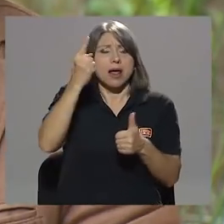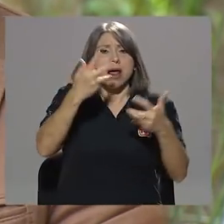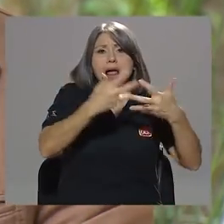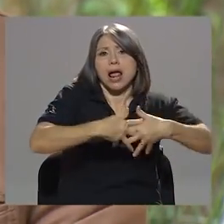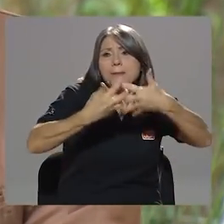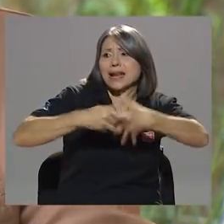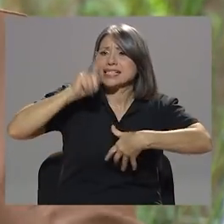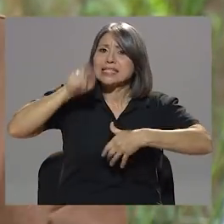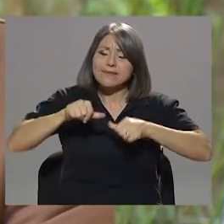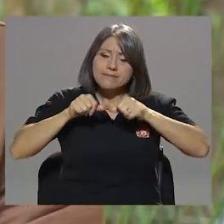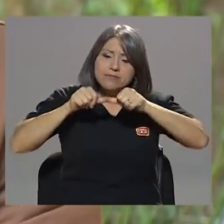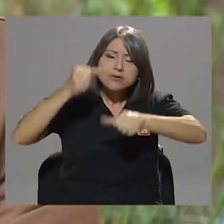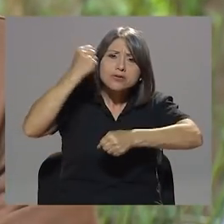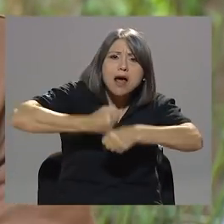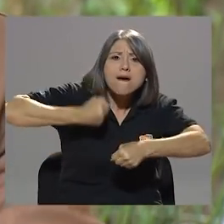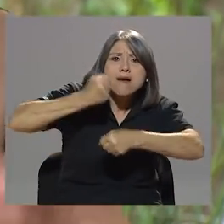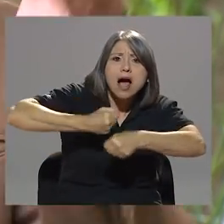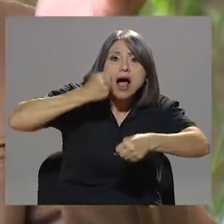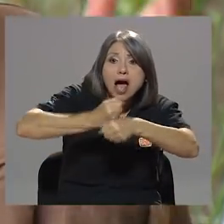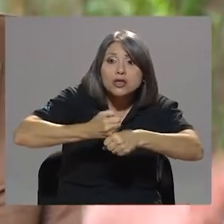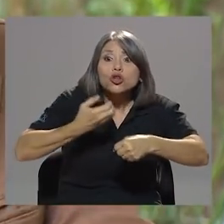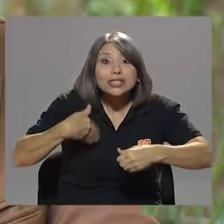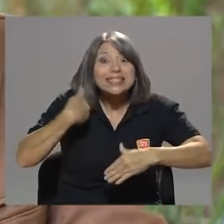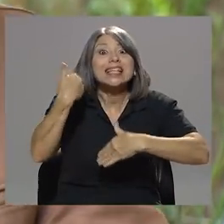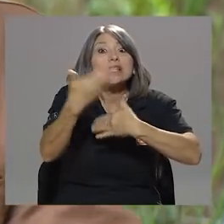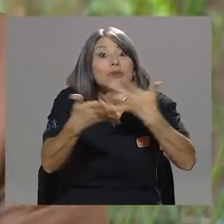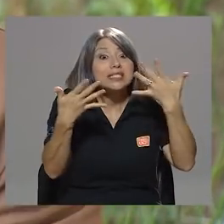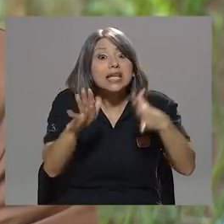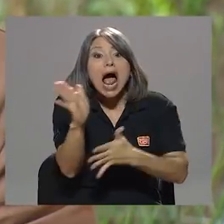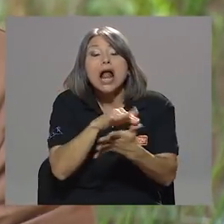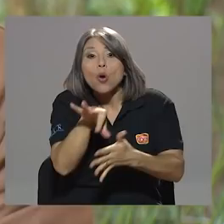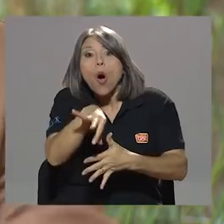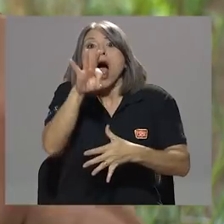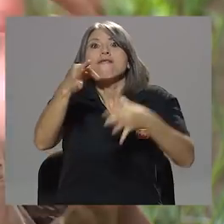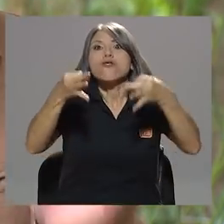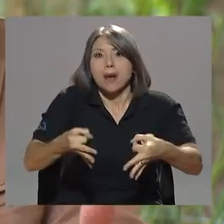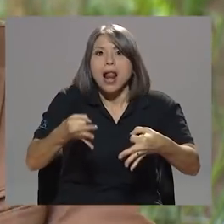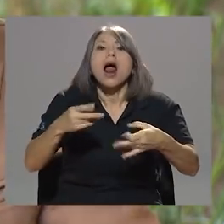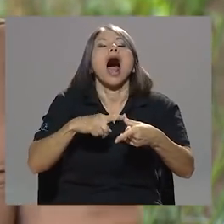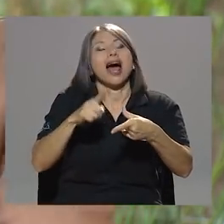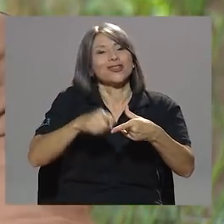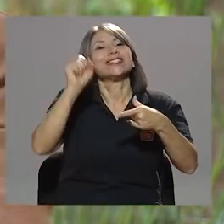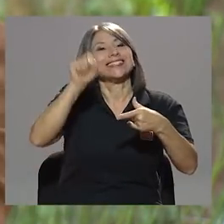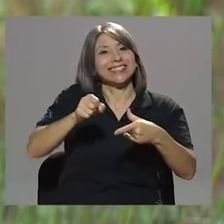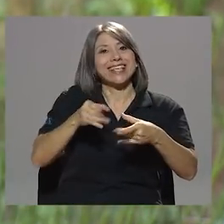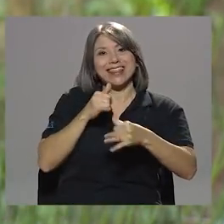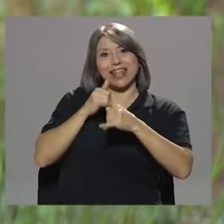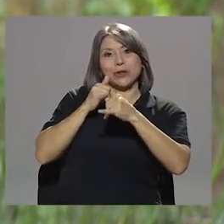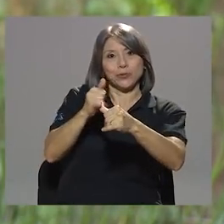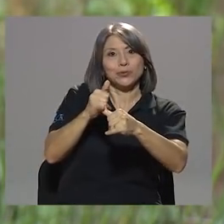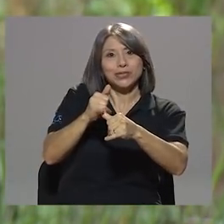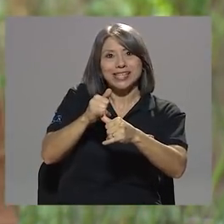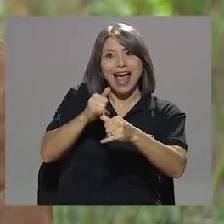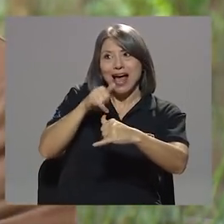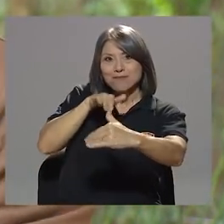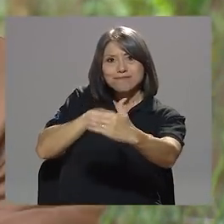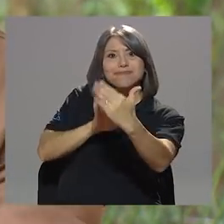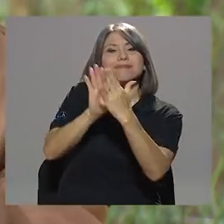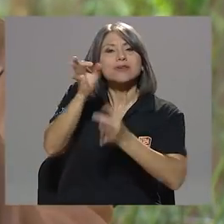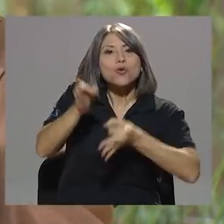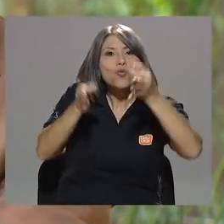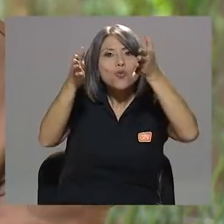operando. Y si tienen algo formal, presentan una denuncia, se va ante un juez de la República,